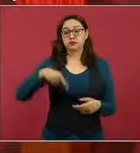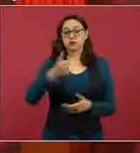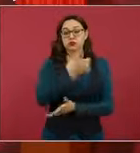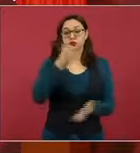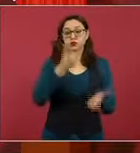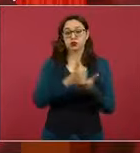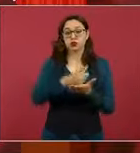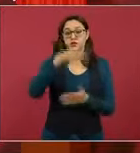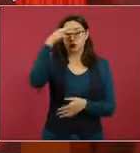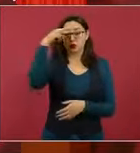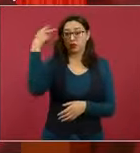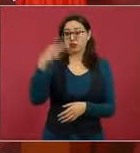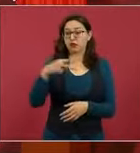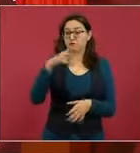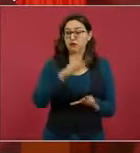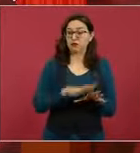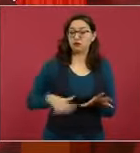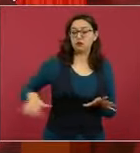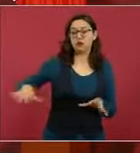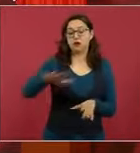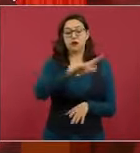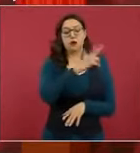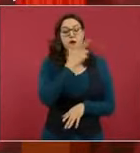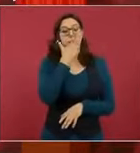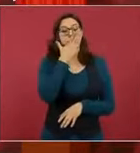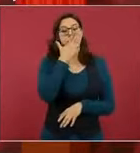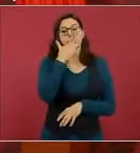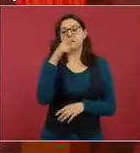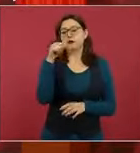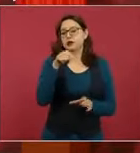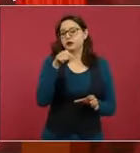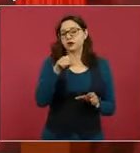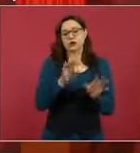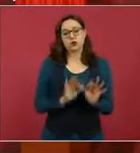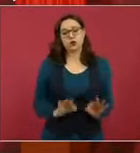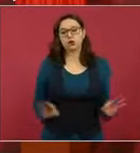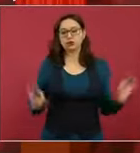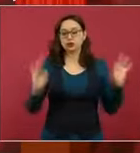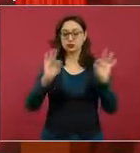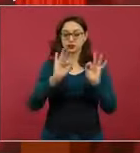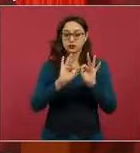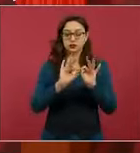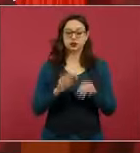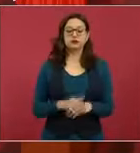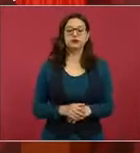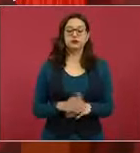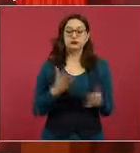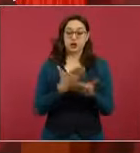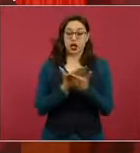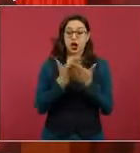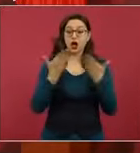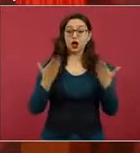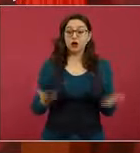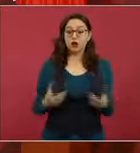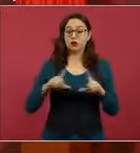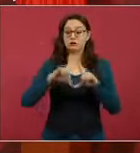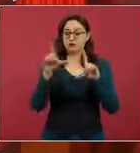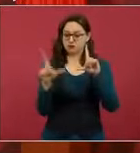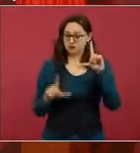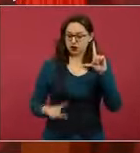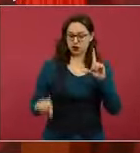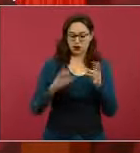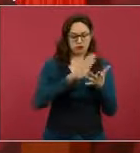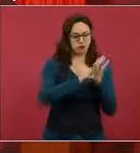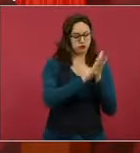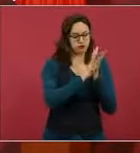como su manantial fundamental. El proceso de transformación que estamos viviendo en México nos presenta la oportunidad